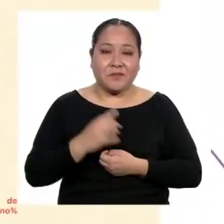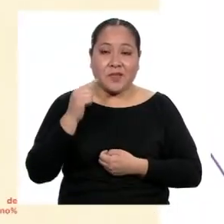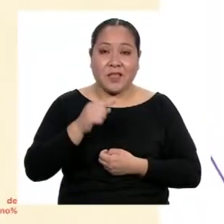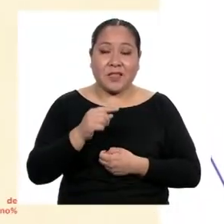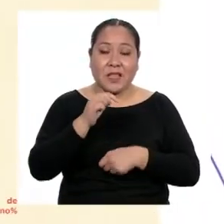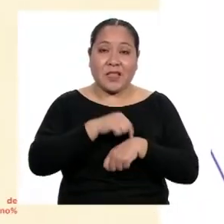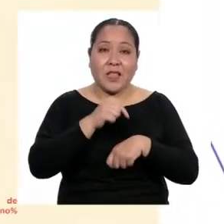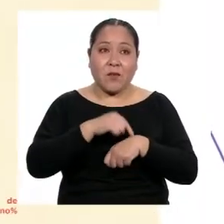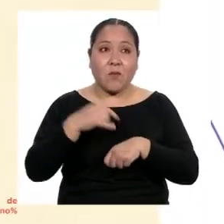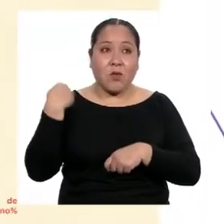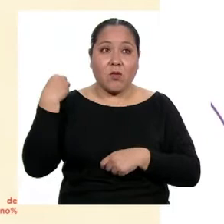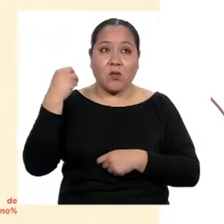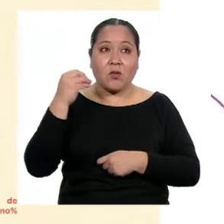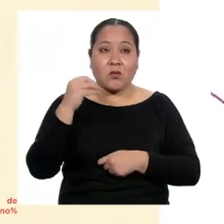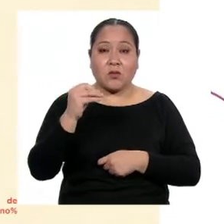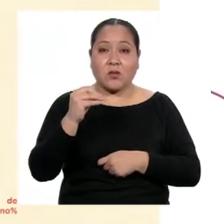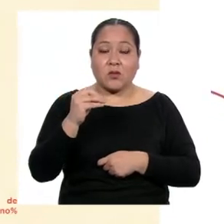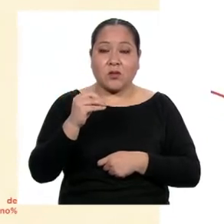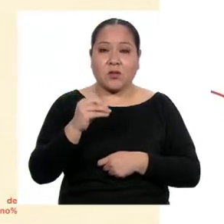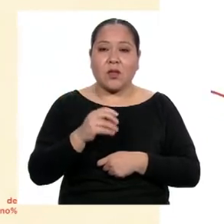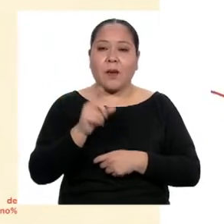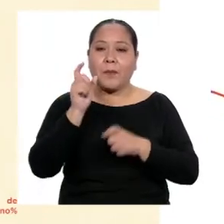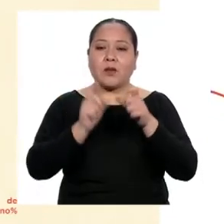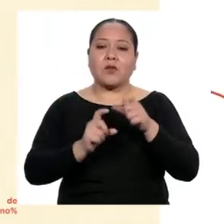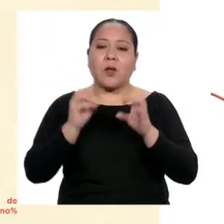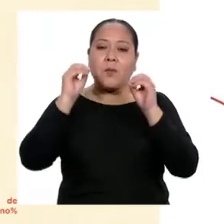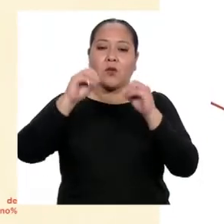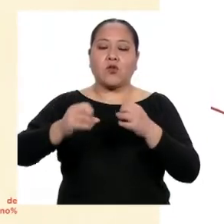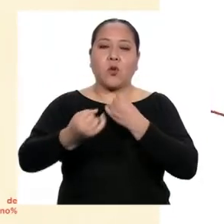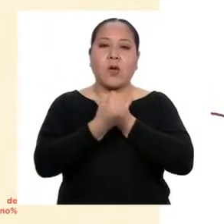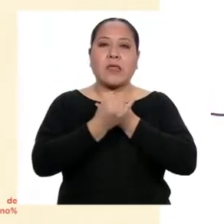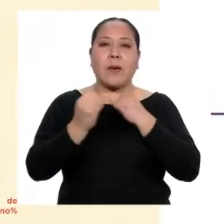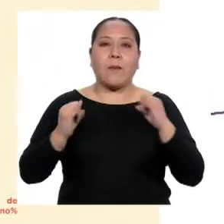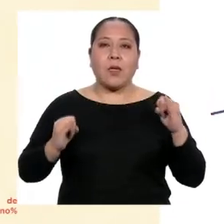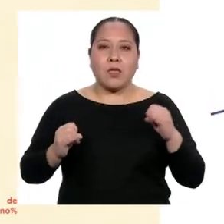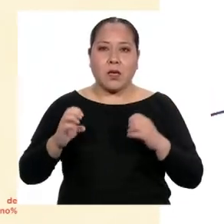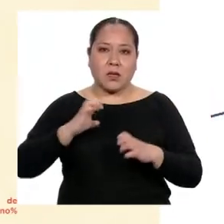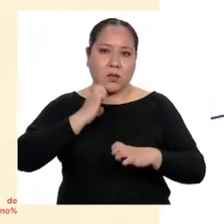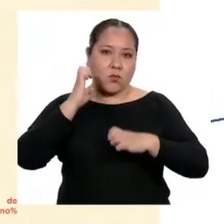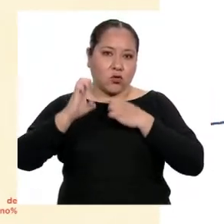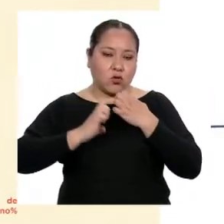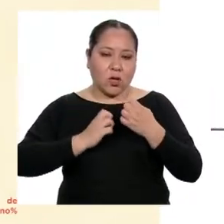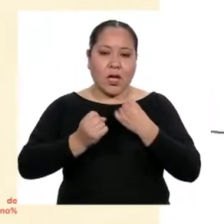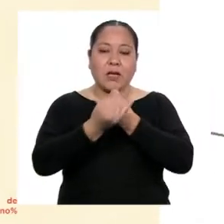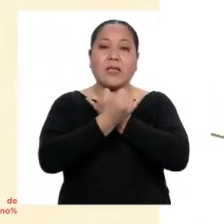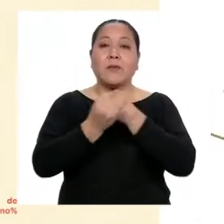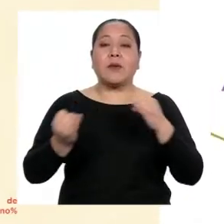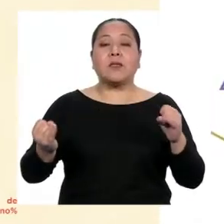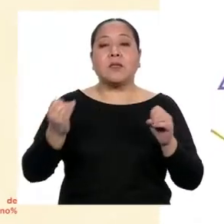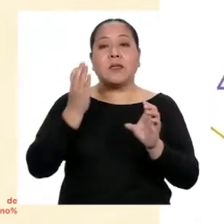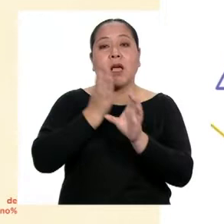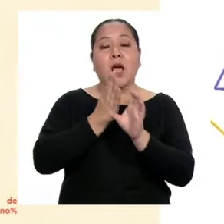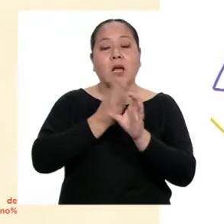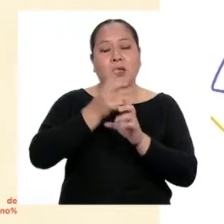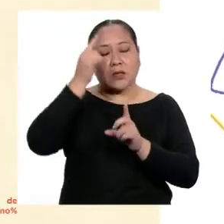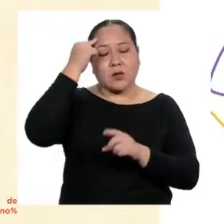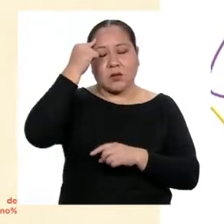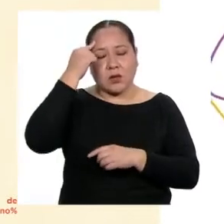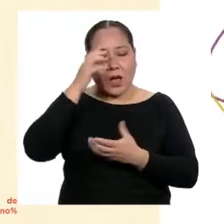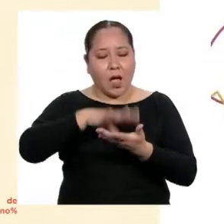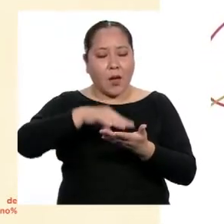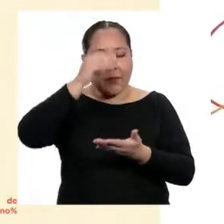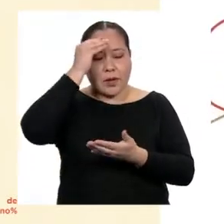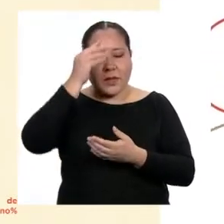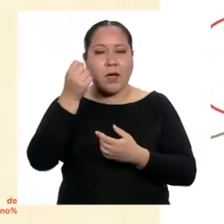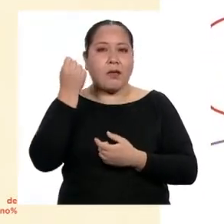adolescencia, las personas establecen su independencia emocional y psicológica. Aprenden a entender y